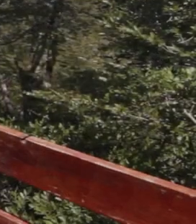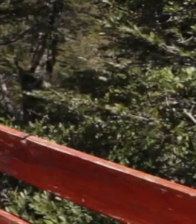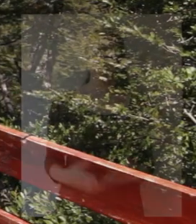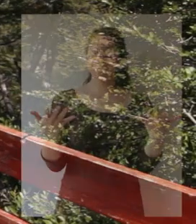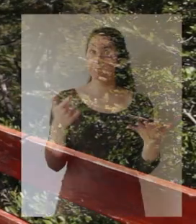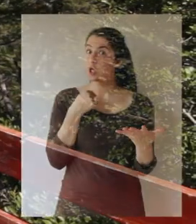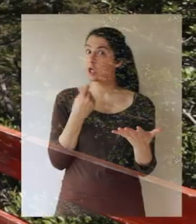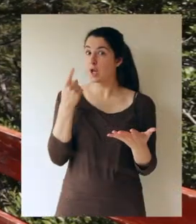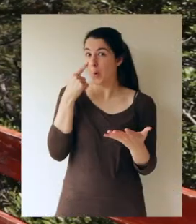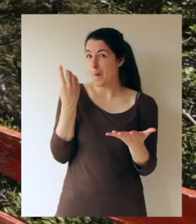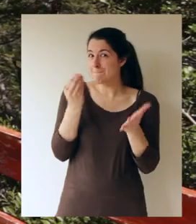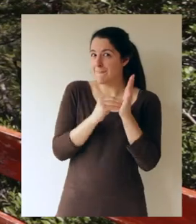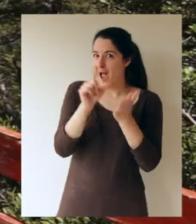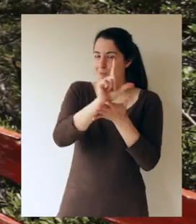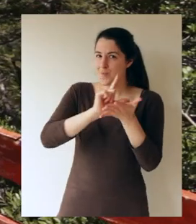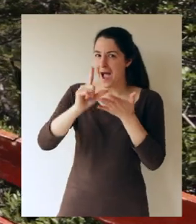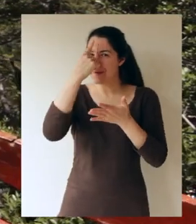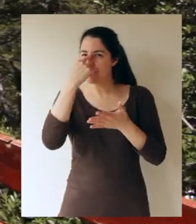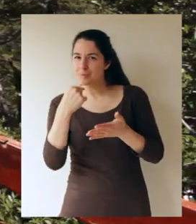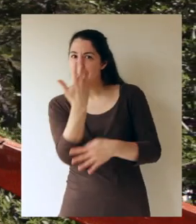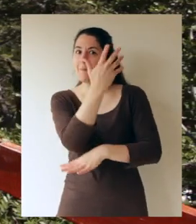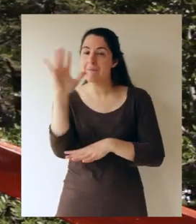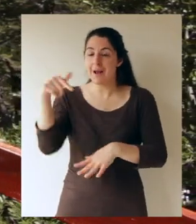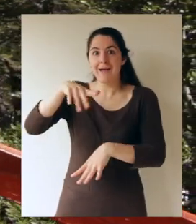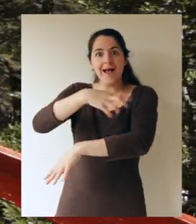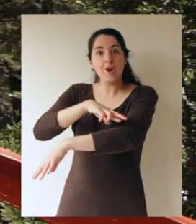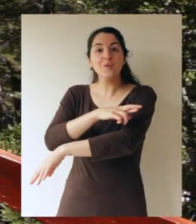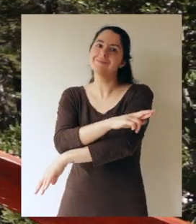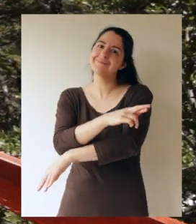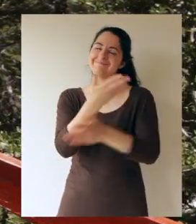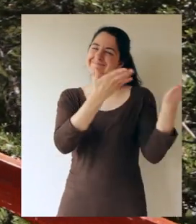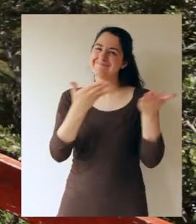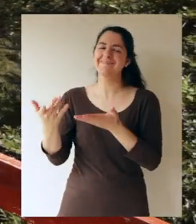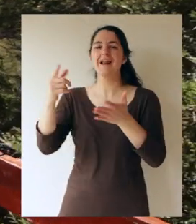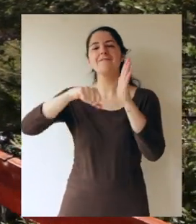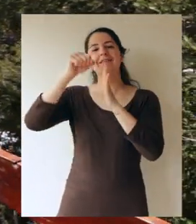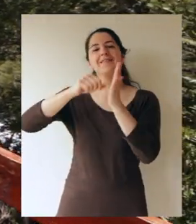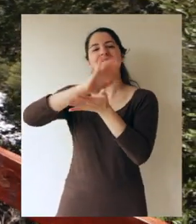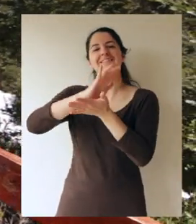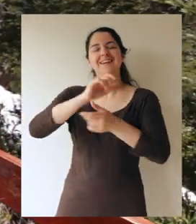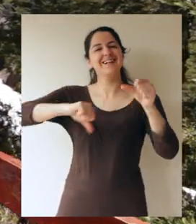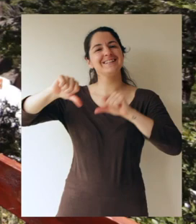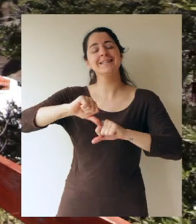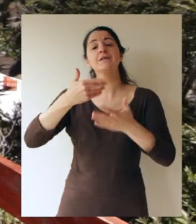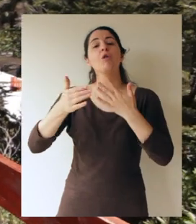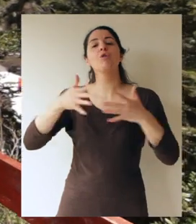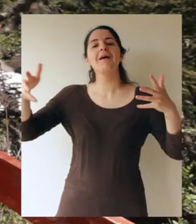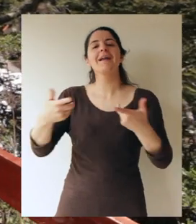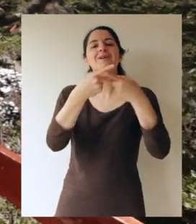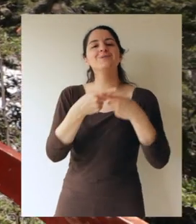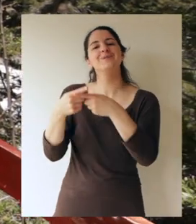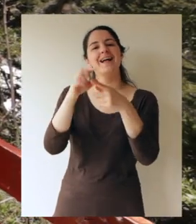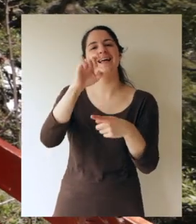¿Quieres conocer más parques, museos o laboratorios de la región? Sigue nuestros videos del Festival de la Ciencia en las redes sociales